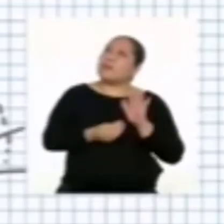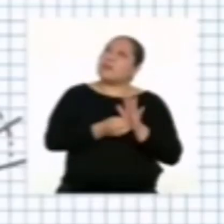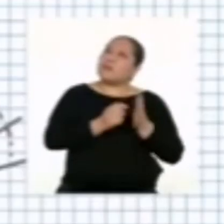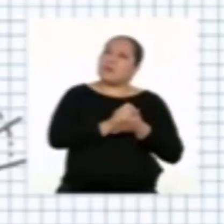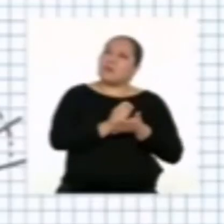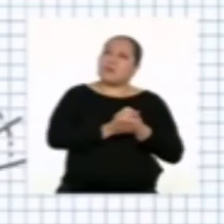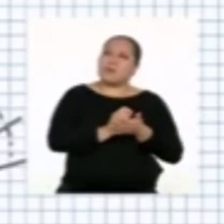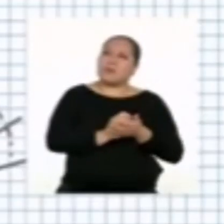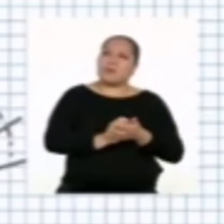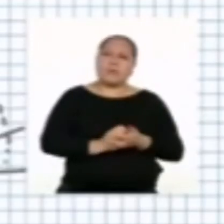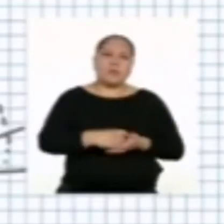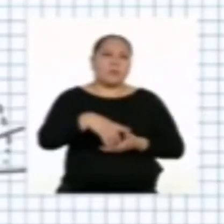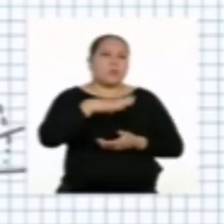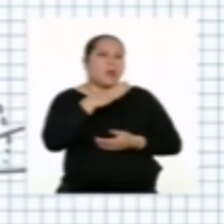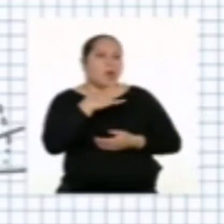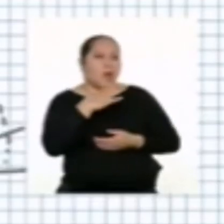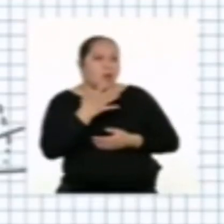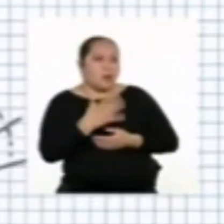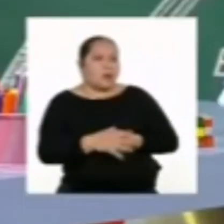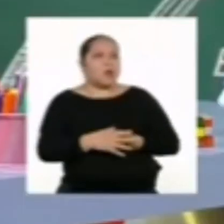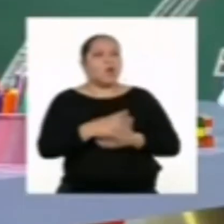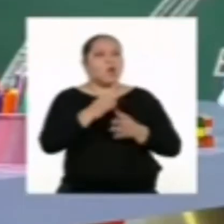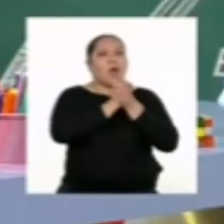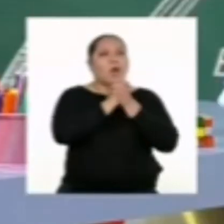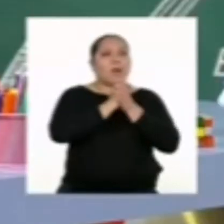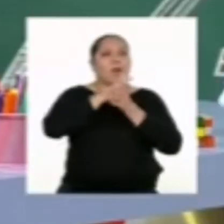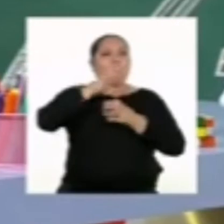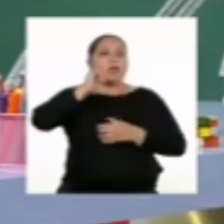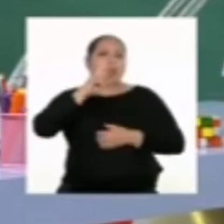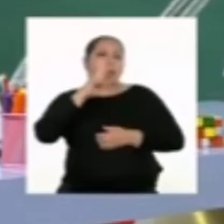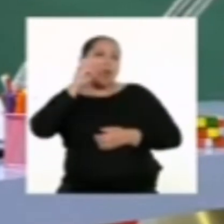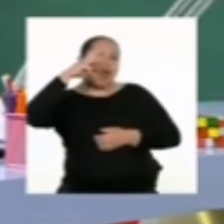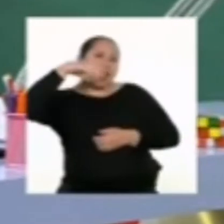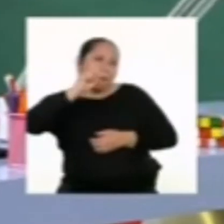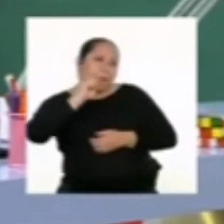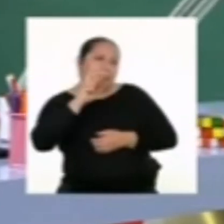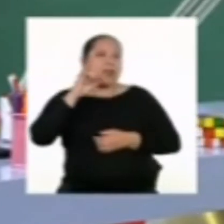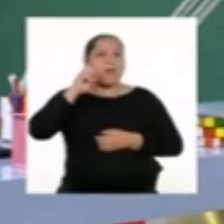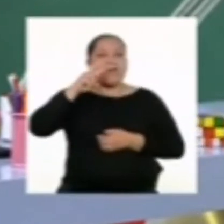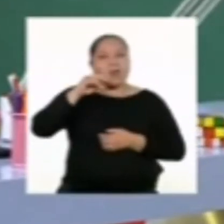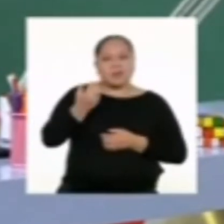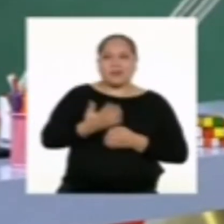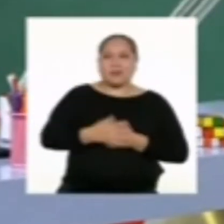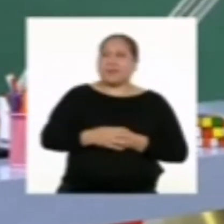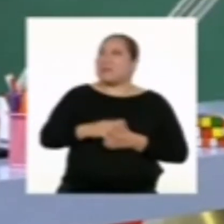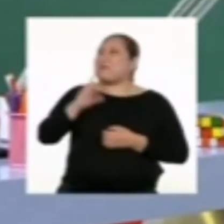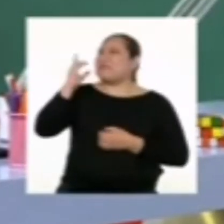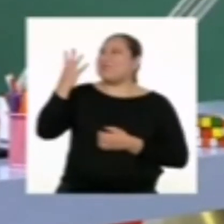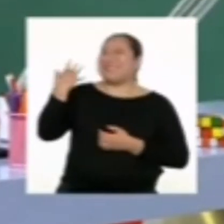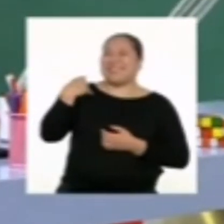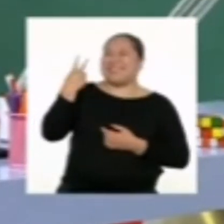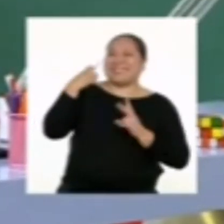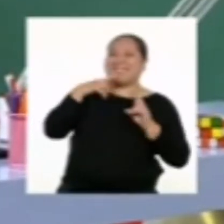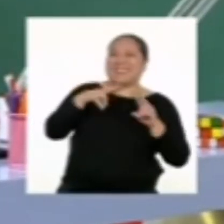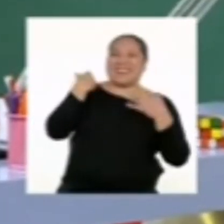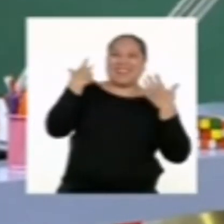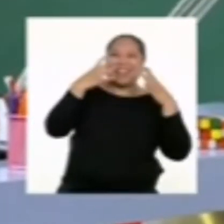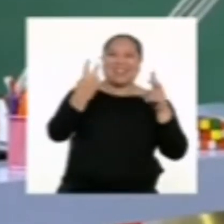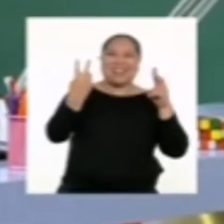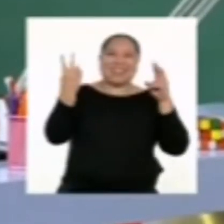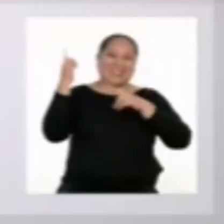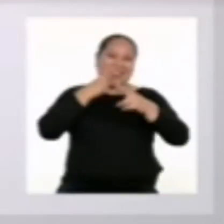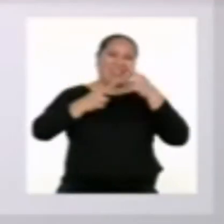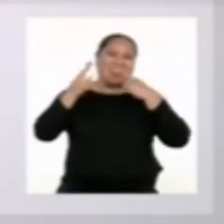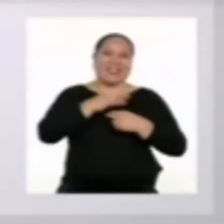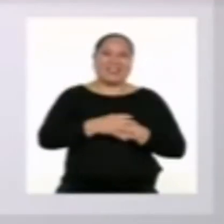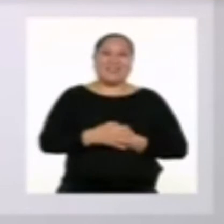ir? Te habla tu amiga y haré mi rebasto. ¡Profesora! ¡Ay! No me di cuenta que ya estábamos